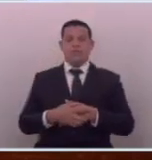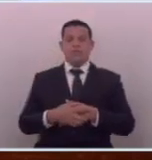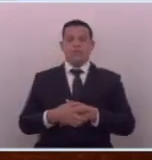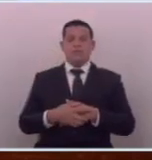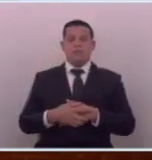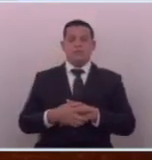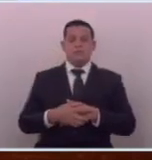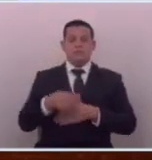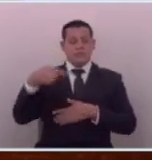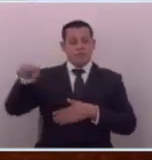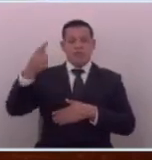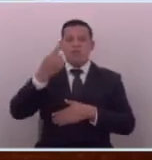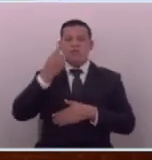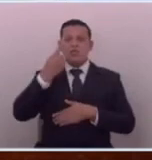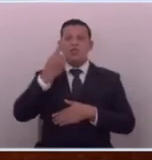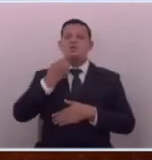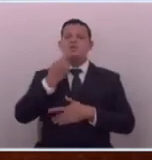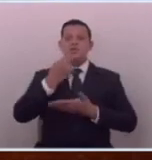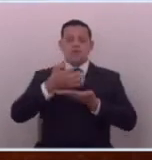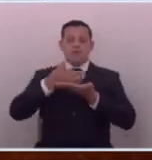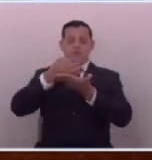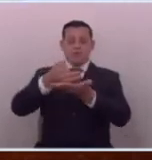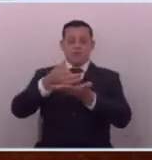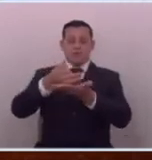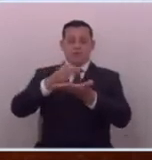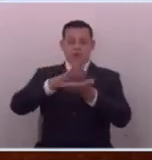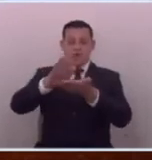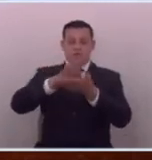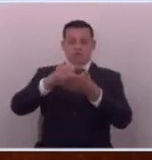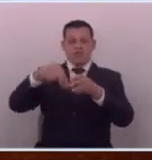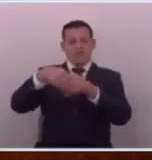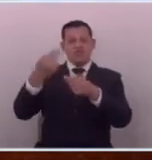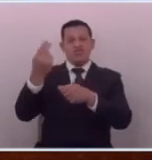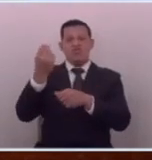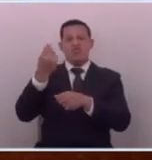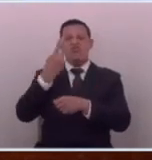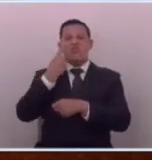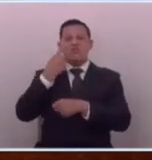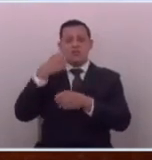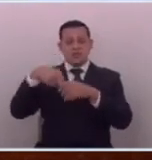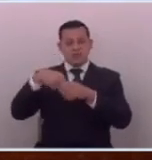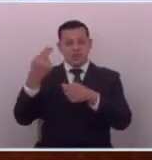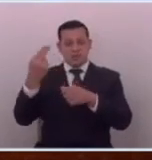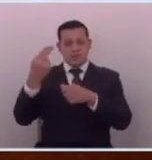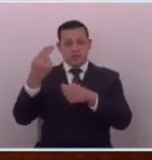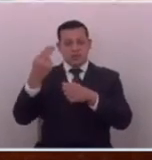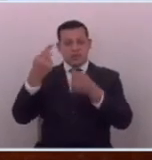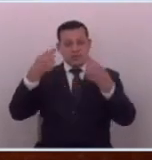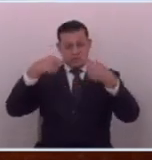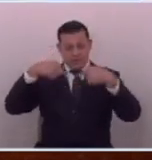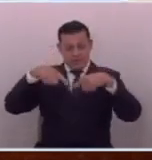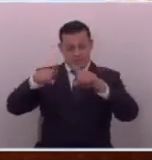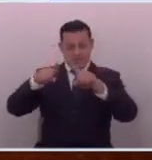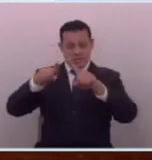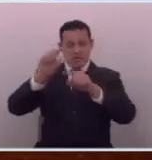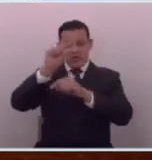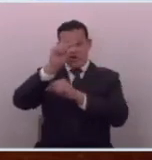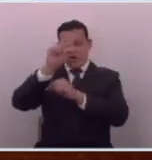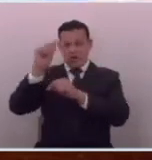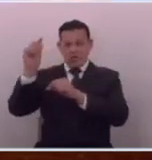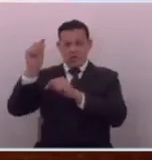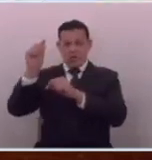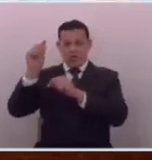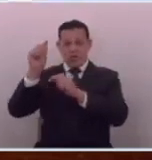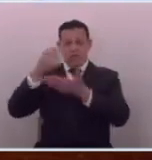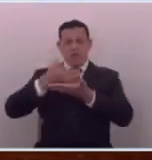van a averiguar quién financia la CIP y de dónde salen esos fondos y vamos a ir siempre a dar con aquellos nombres de aquellos